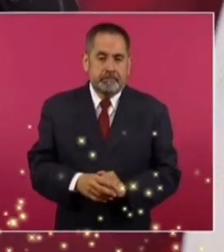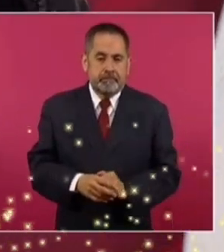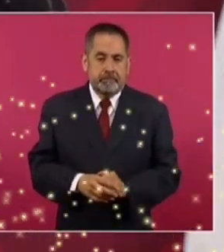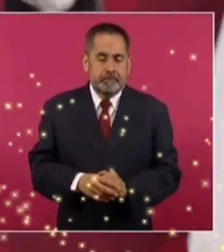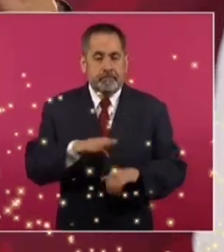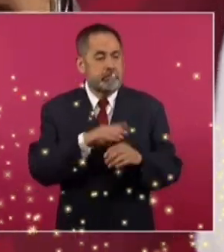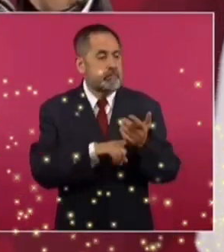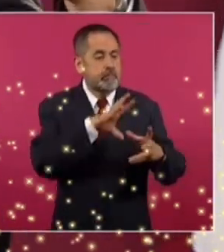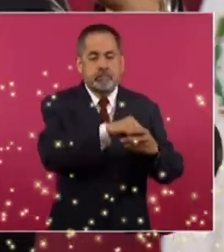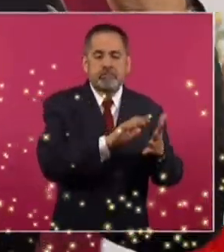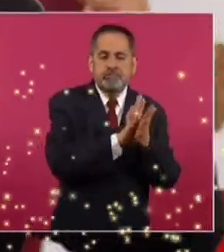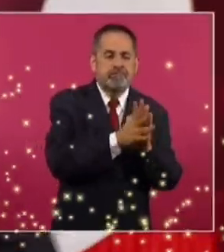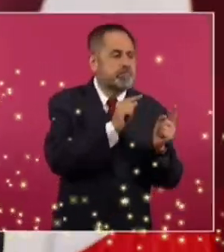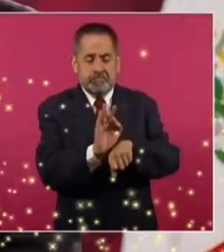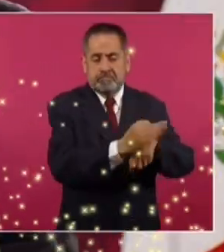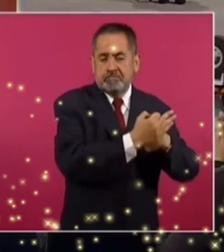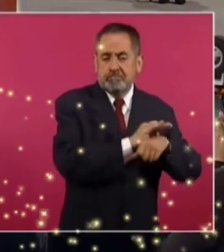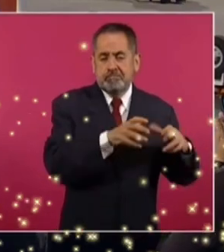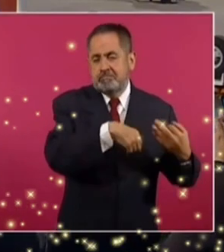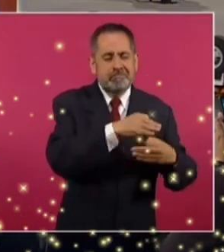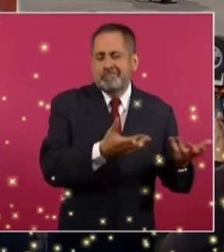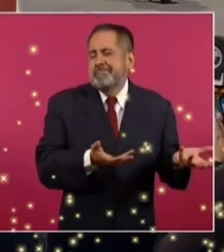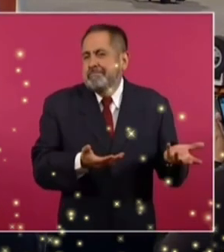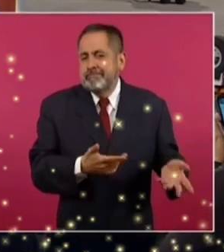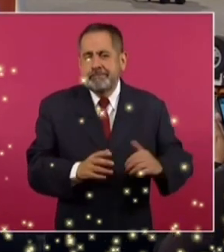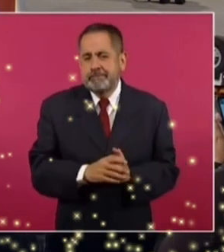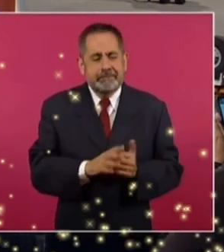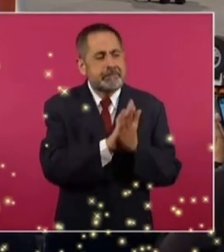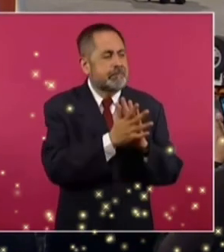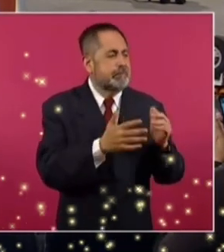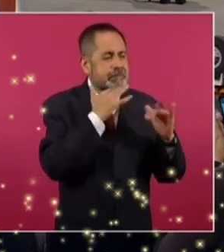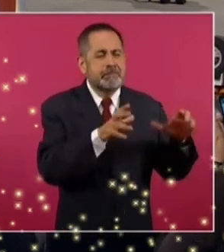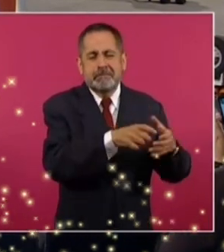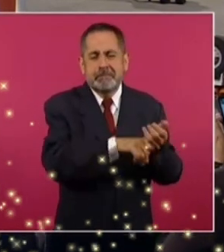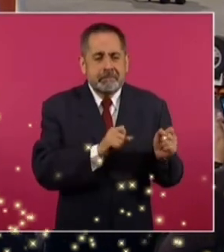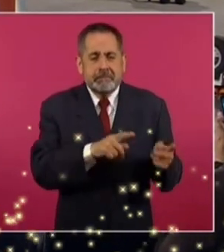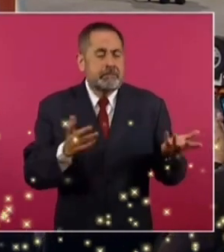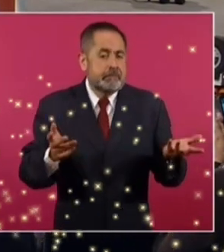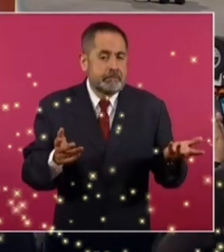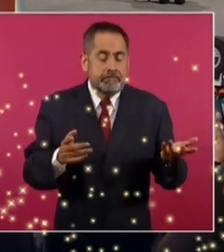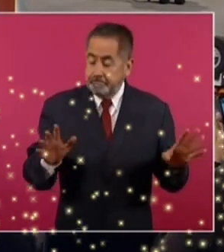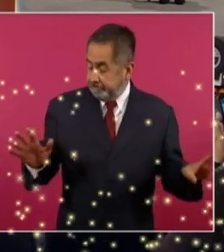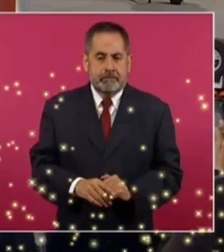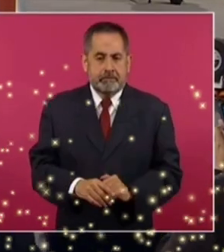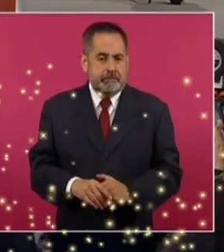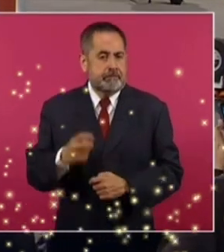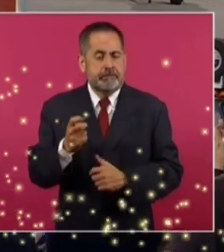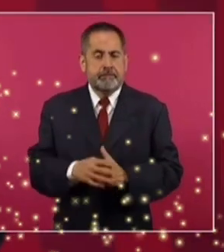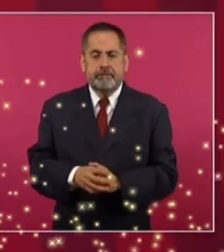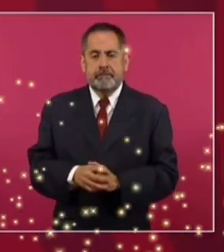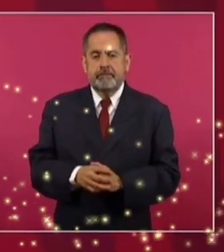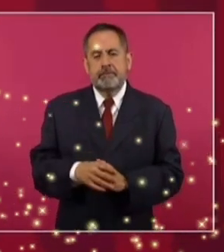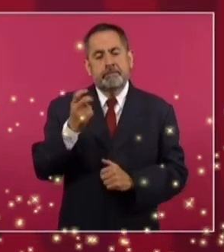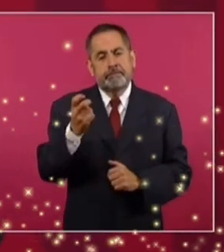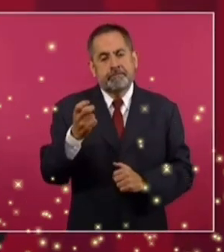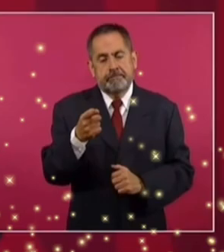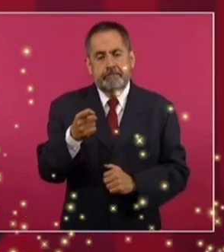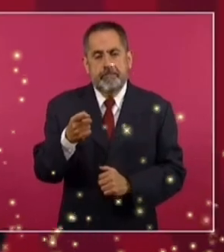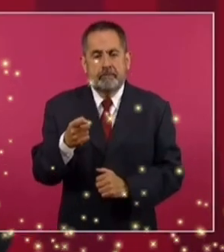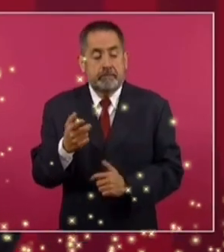Porque eran parte de un régimen y de una relación de complicidades. Pero esto cambió. Por eso,